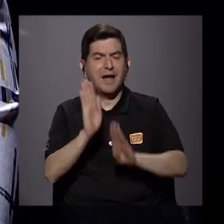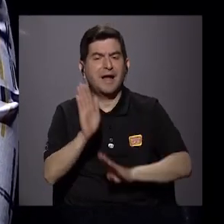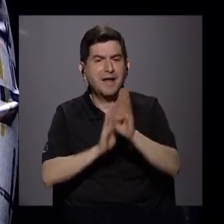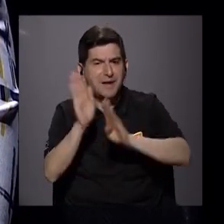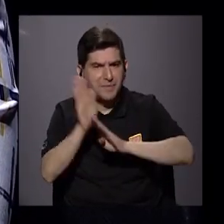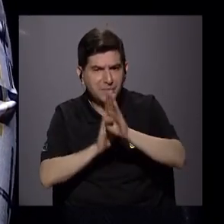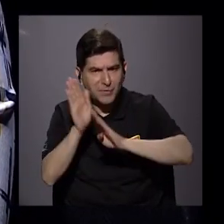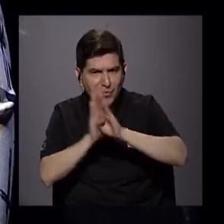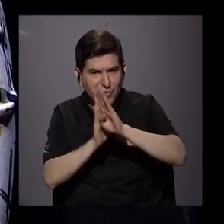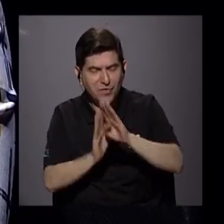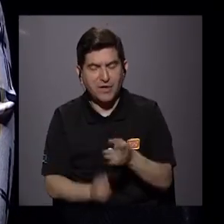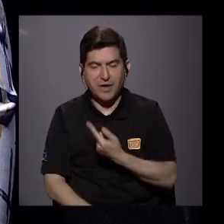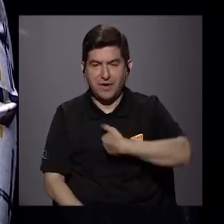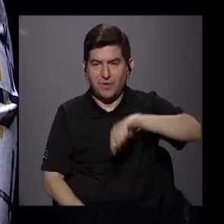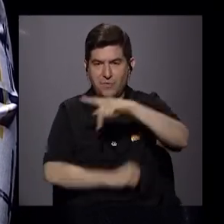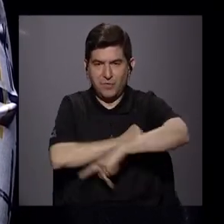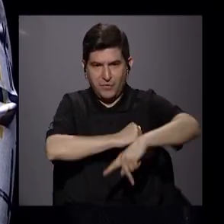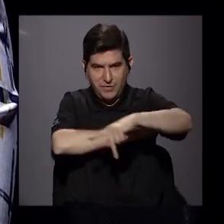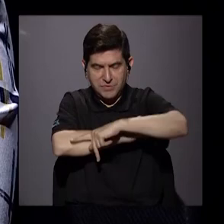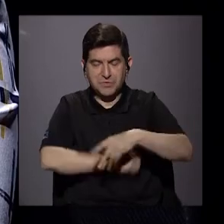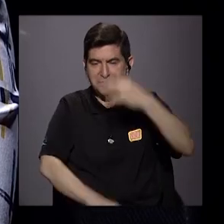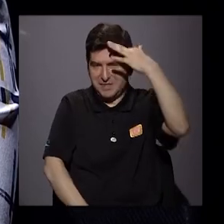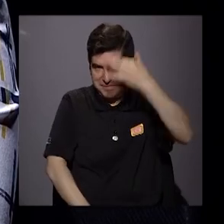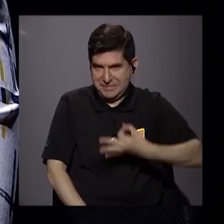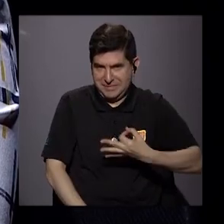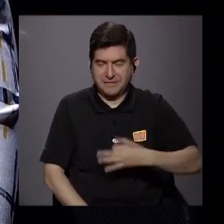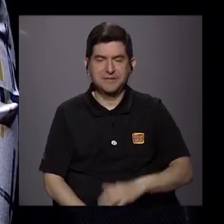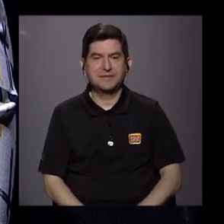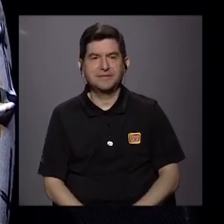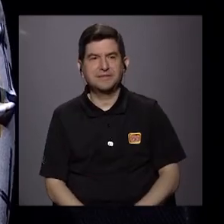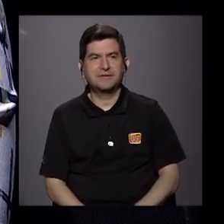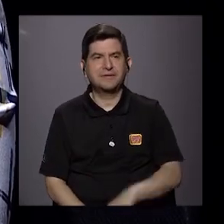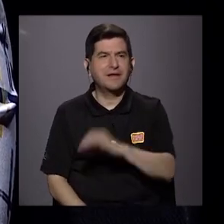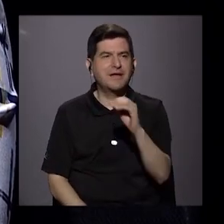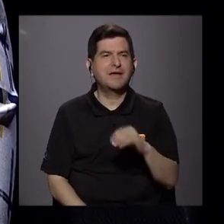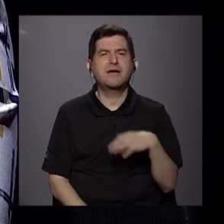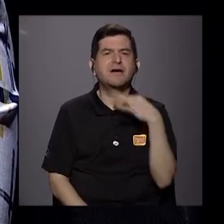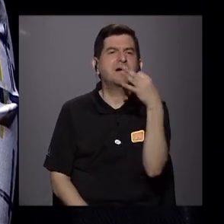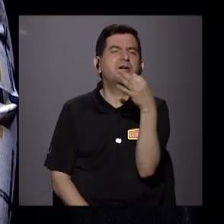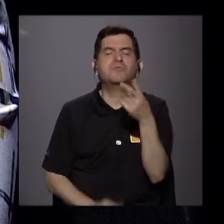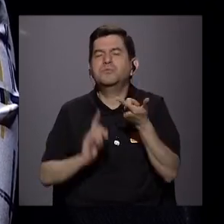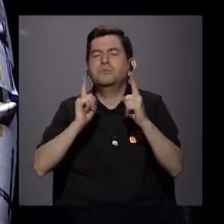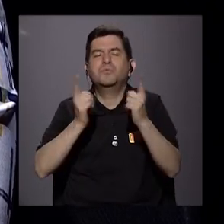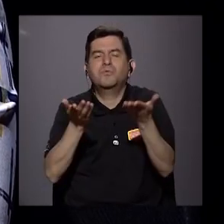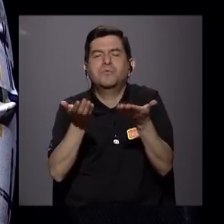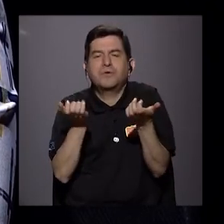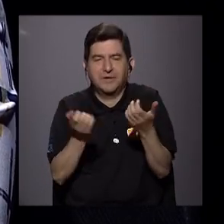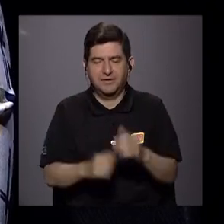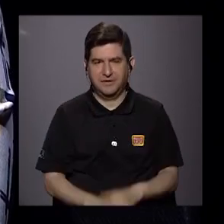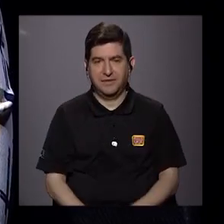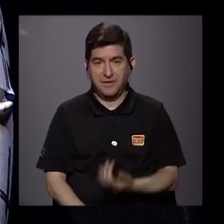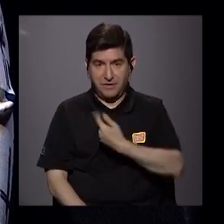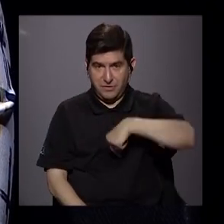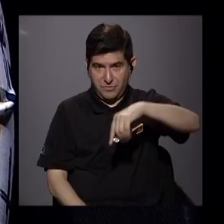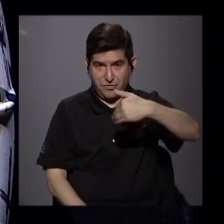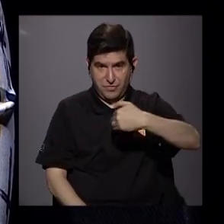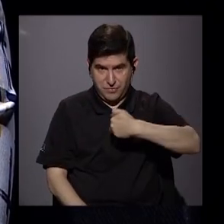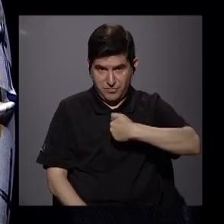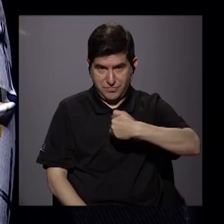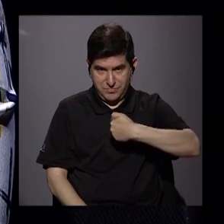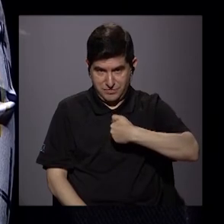¿verdad? Por el cual nosotros como país hemos apostado y hacia dónde queremos ir. Nosotros hemos tenido